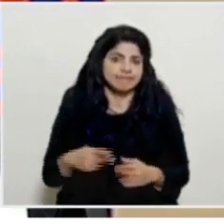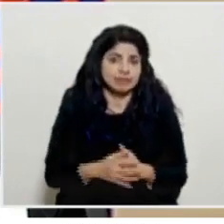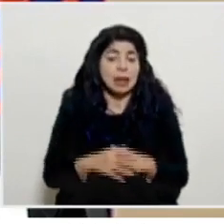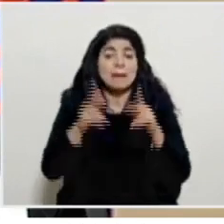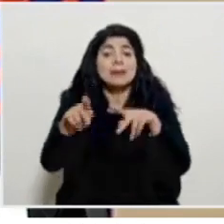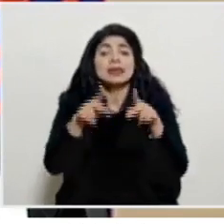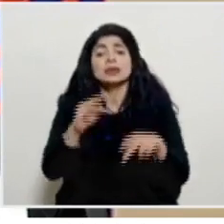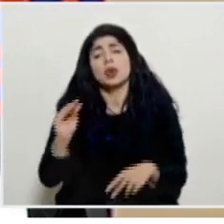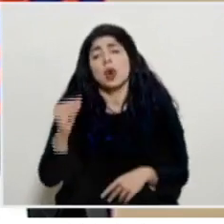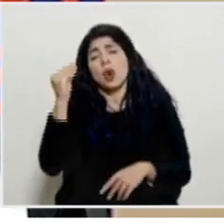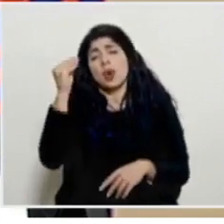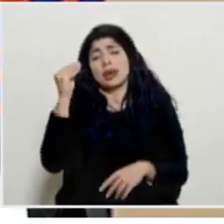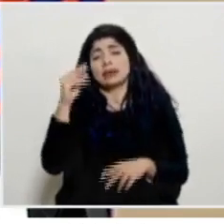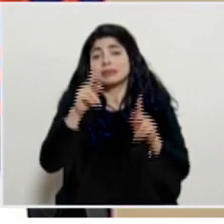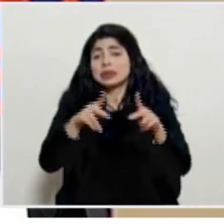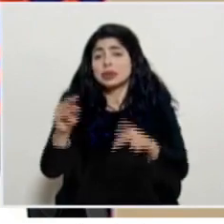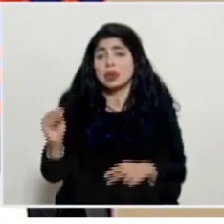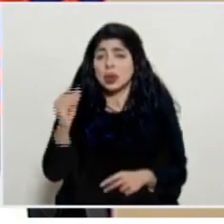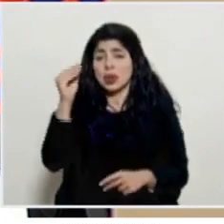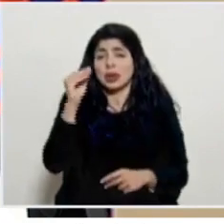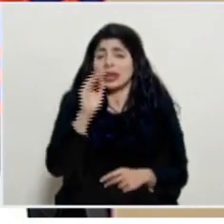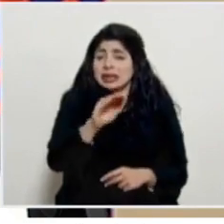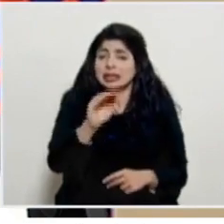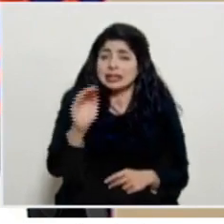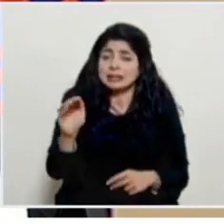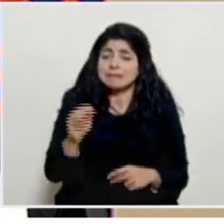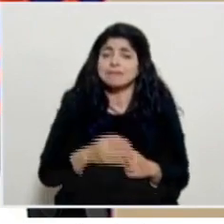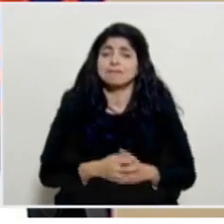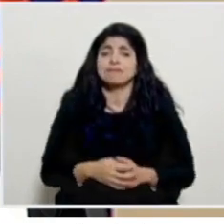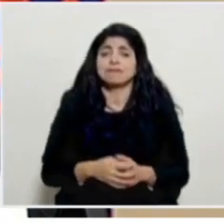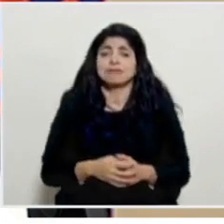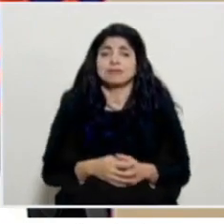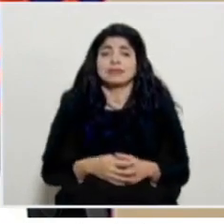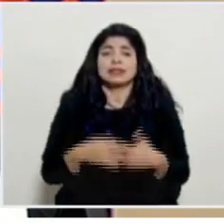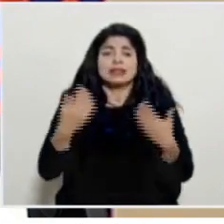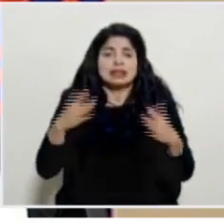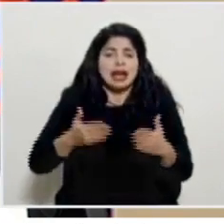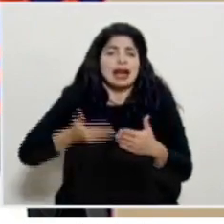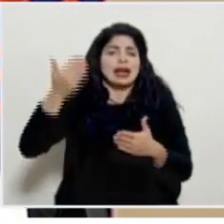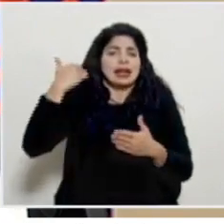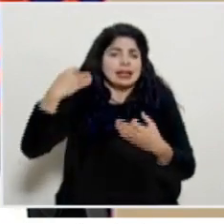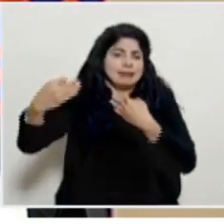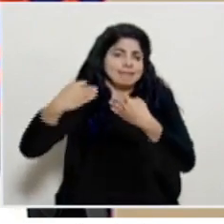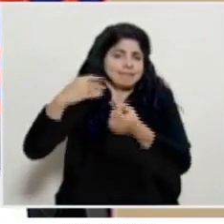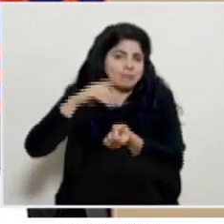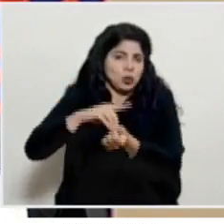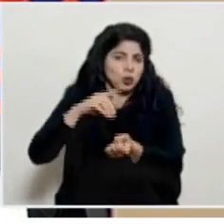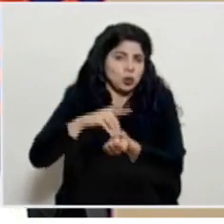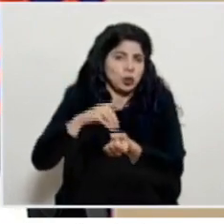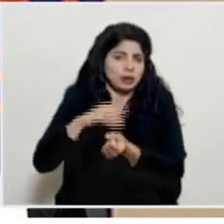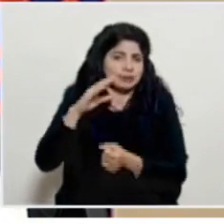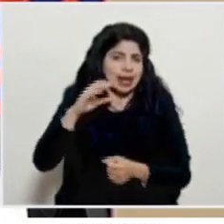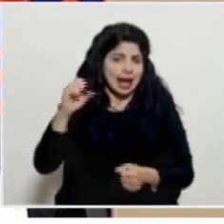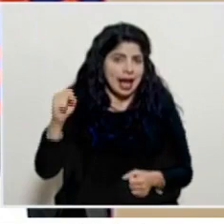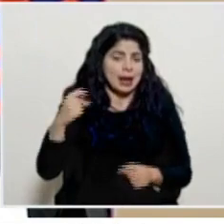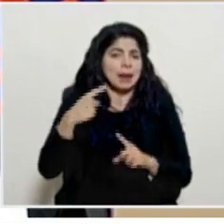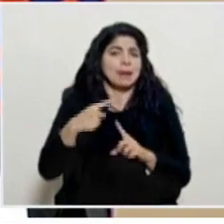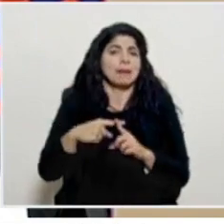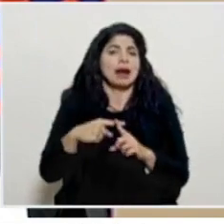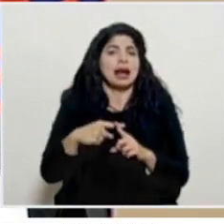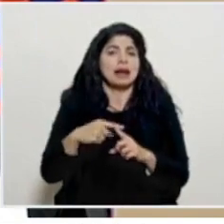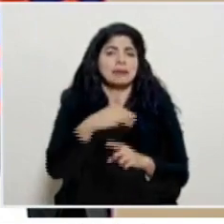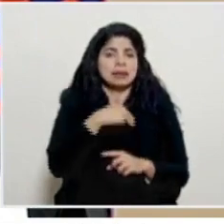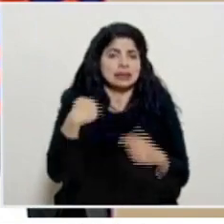personas jóvenes las personas jóvenes ya nos lo han explicado también los médicos tanto de la caja como el seguro